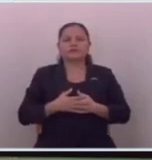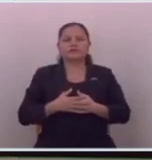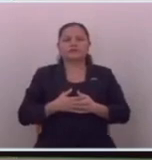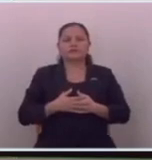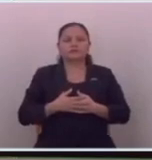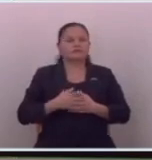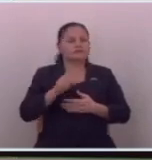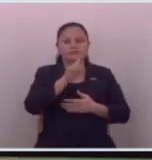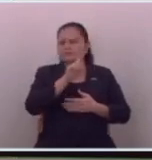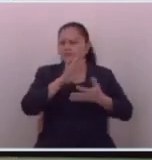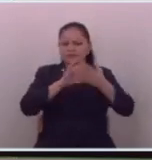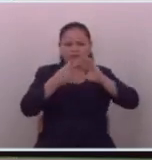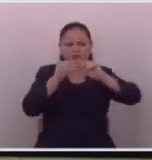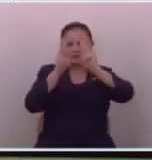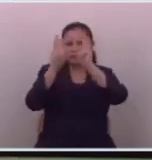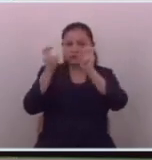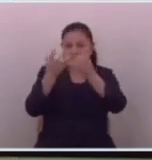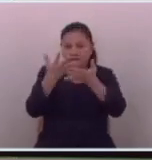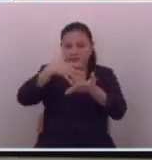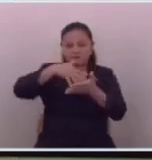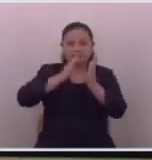no están hablando de eso